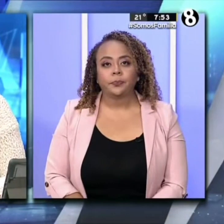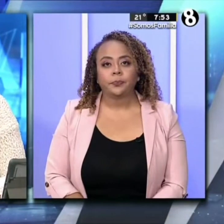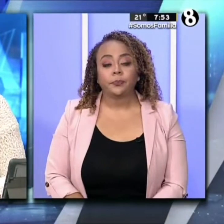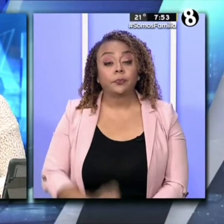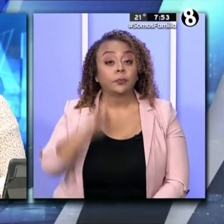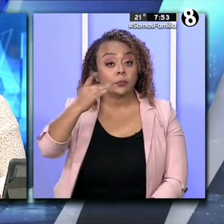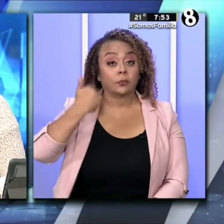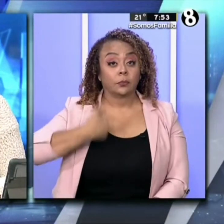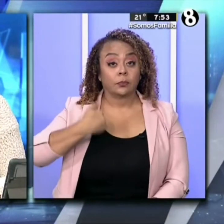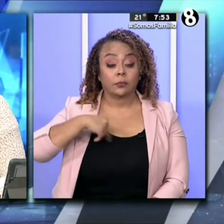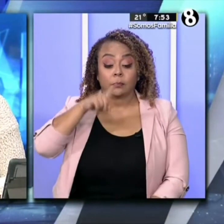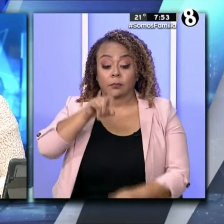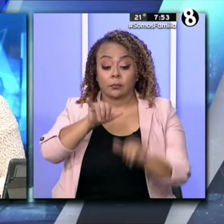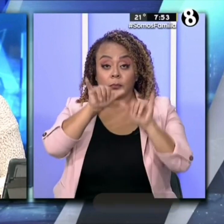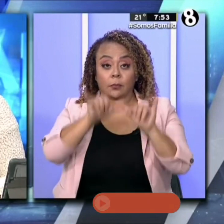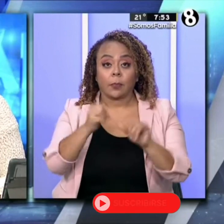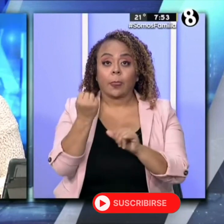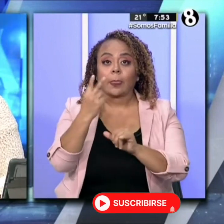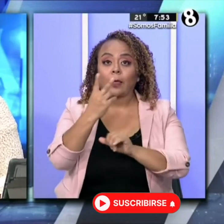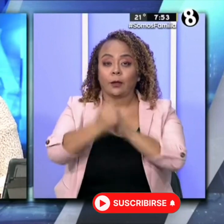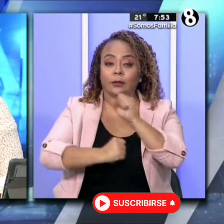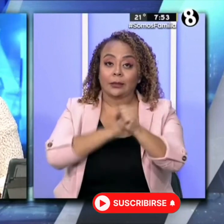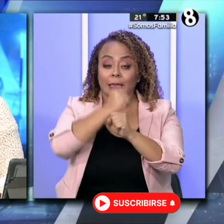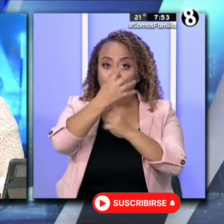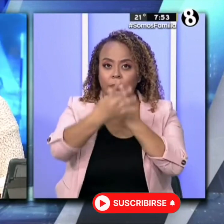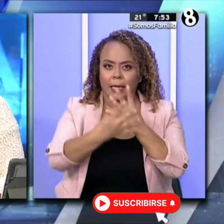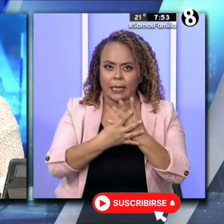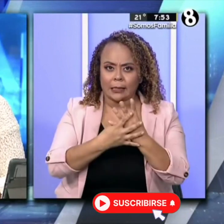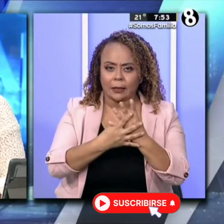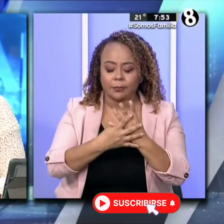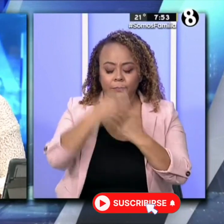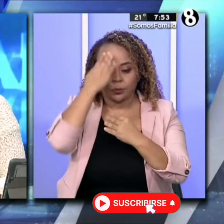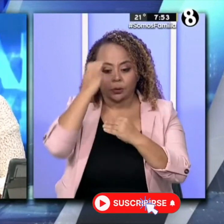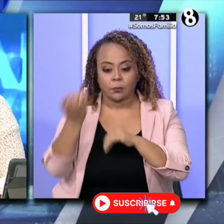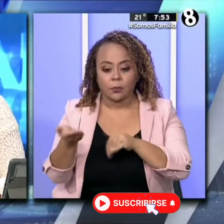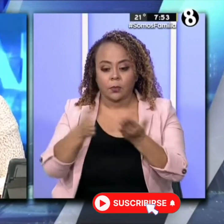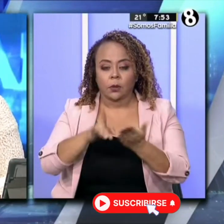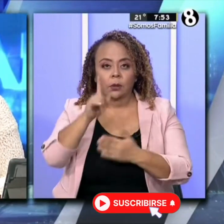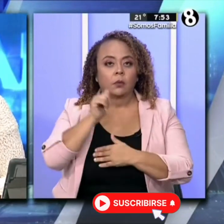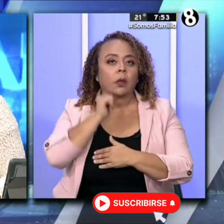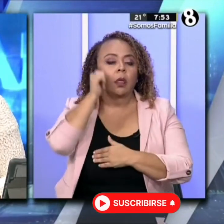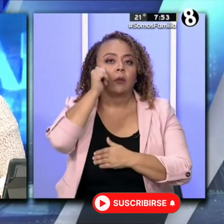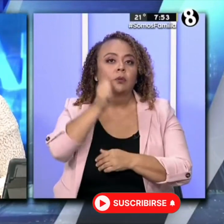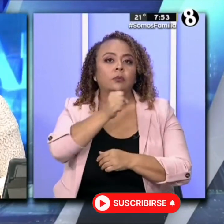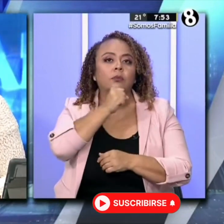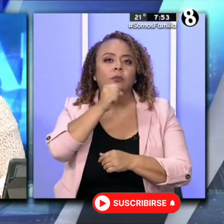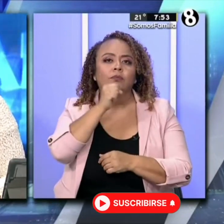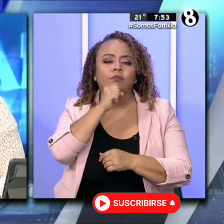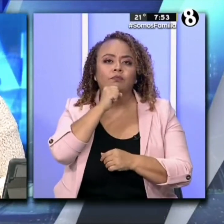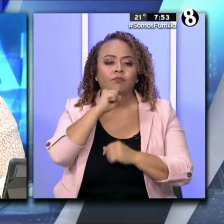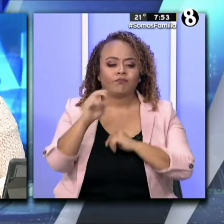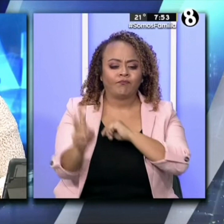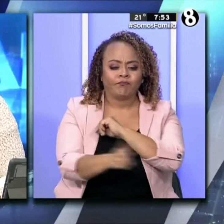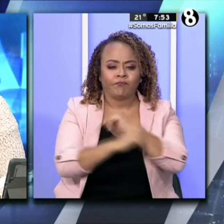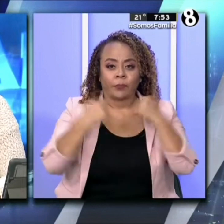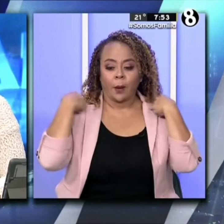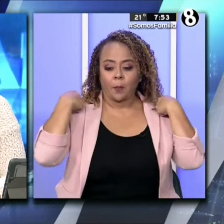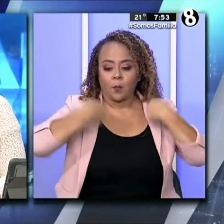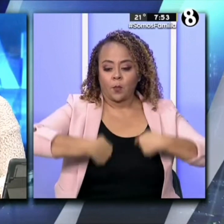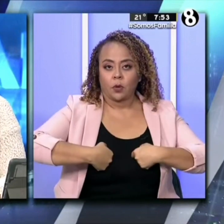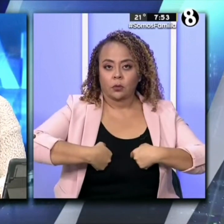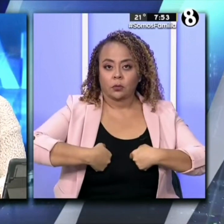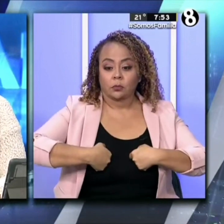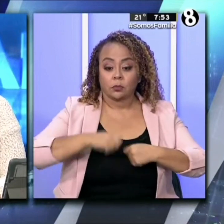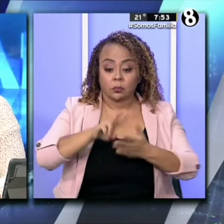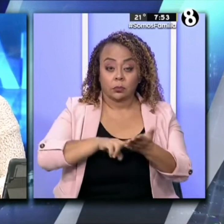Un hombre tendrá que pasar 12 años en la cárcel tras la muerte de un adulto mayor a quien le arrebató un bolso. Este